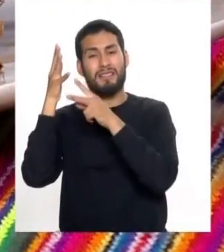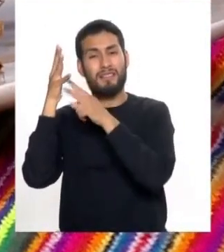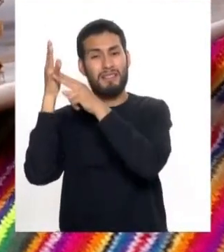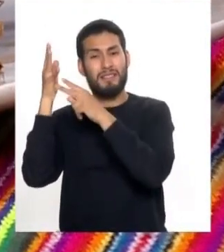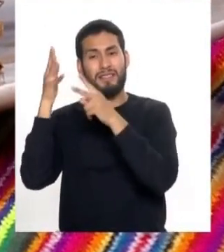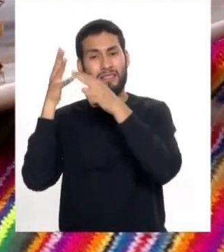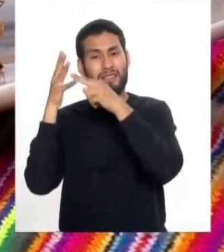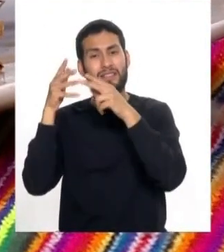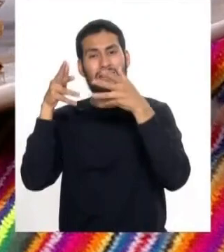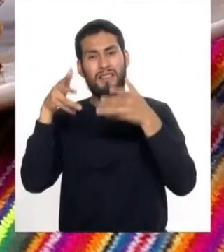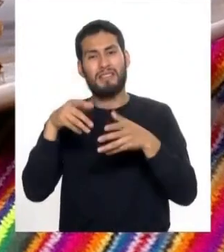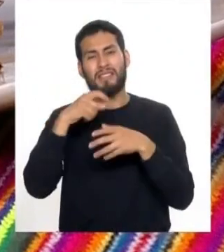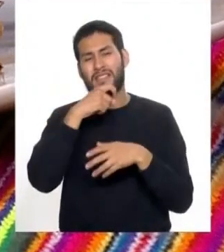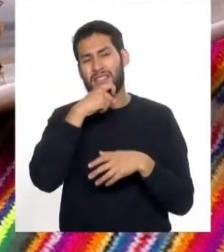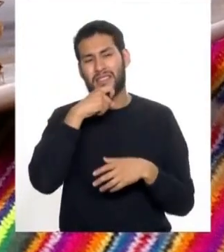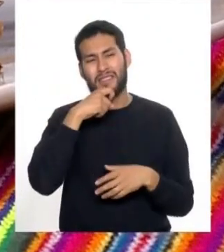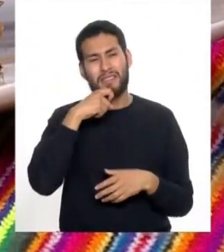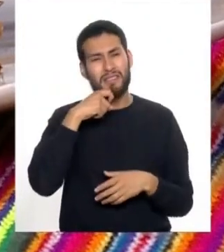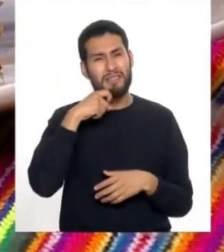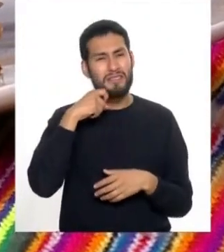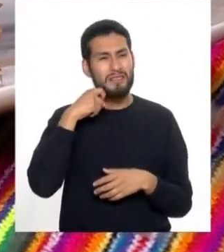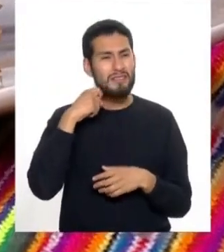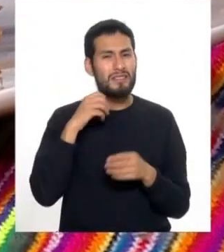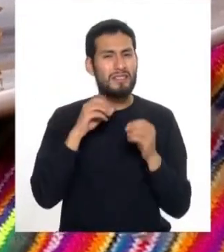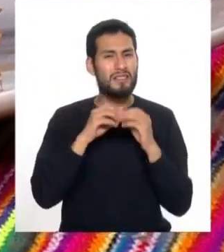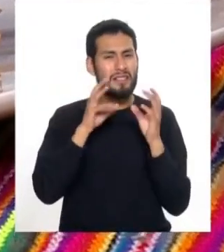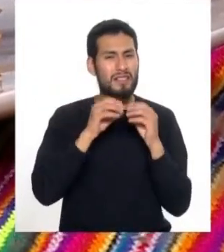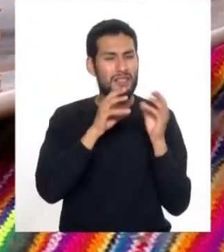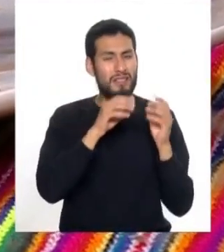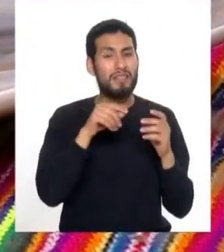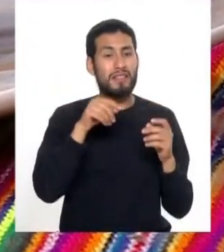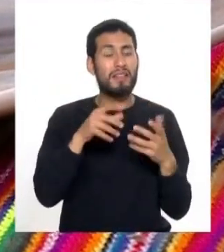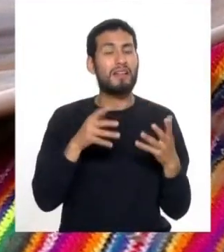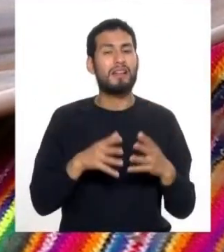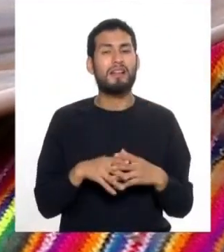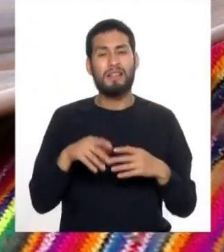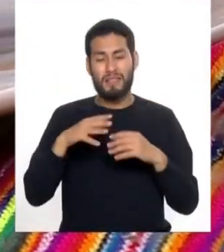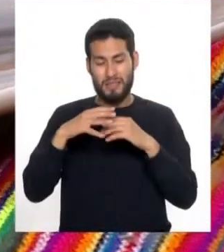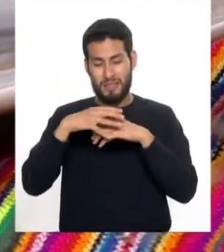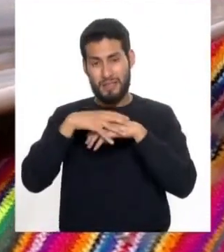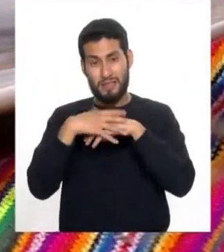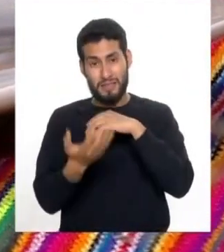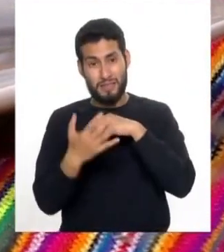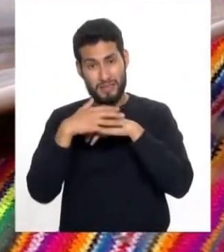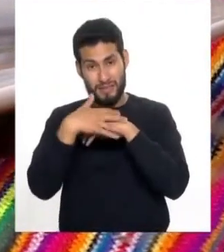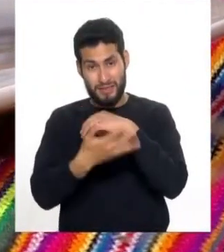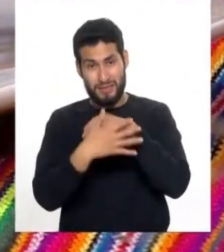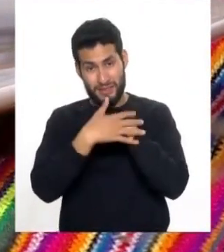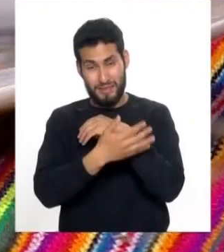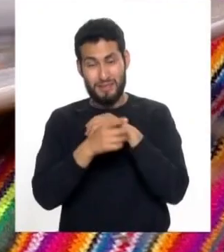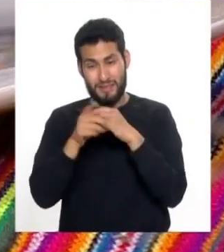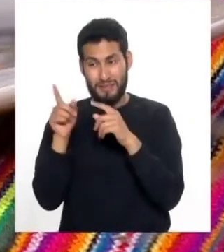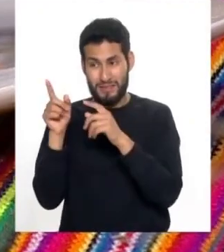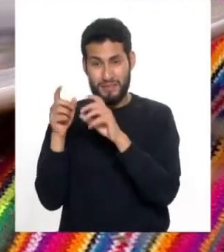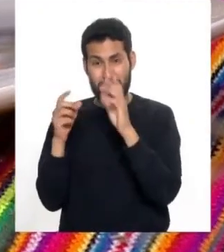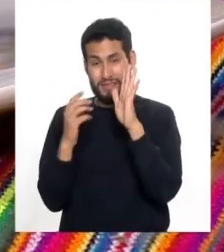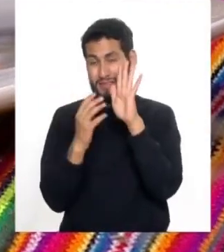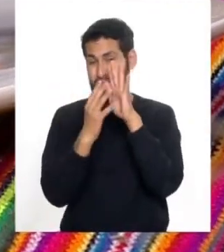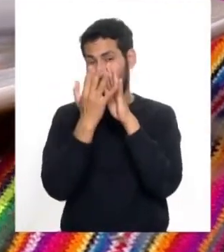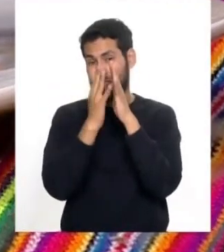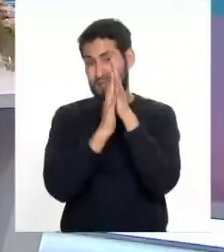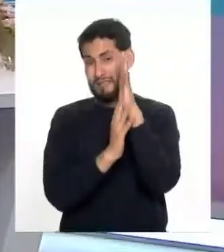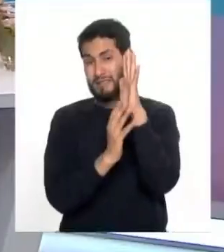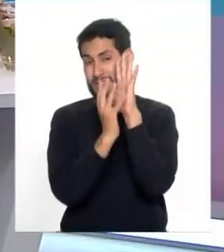se dejan secar los tallos por varios días y a partir de ahí se descascara el tallo se descascara la corteza